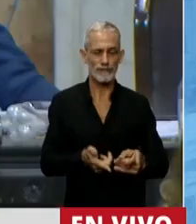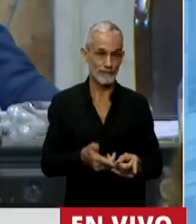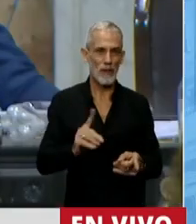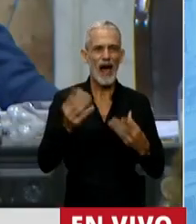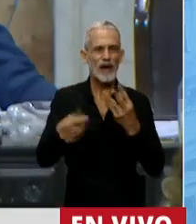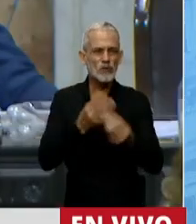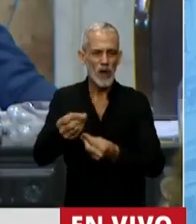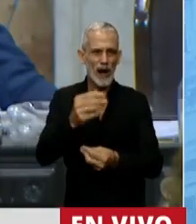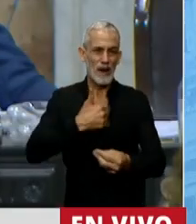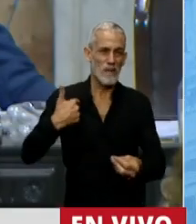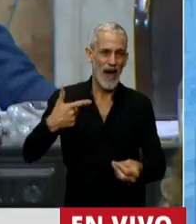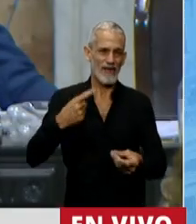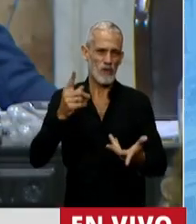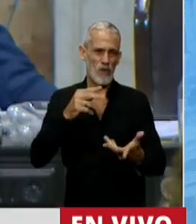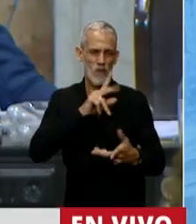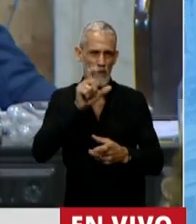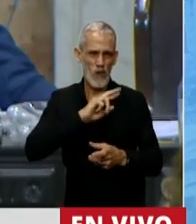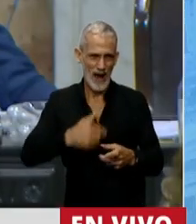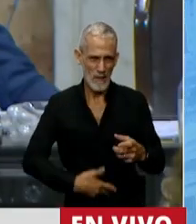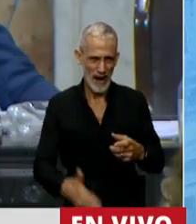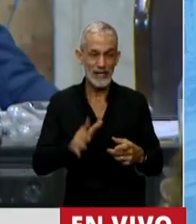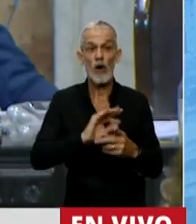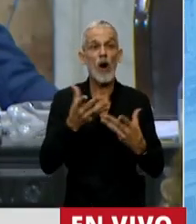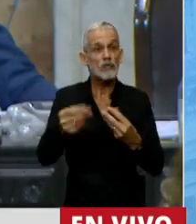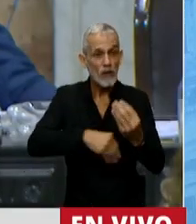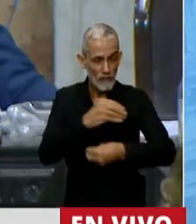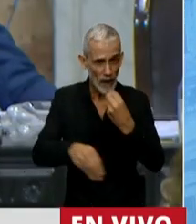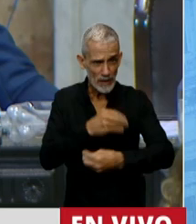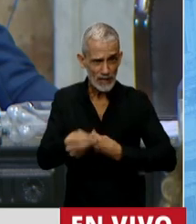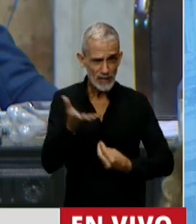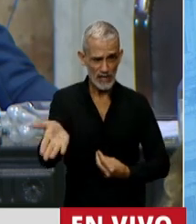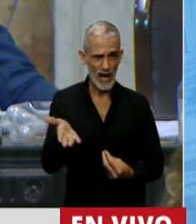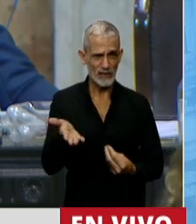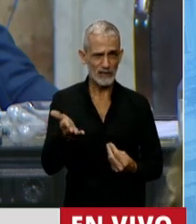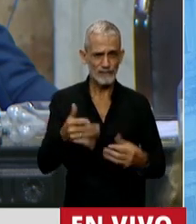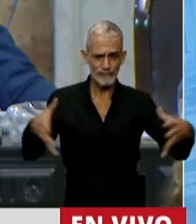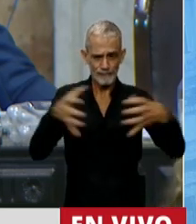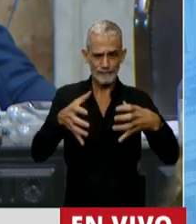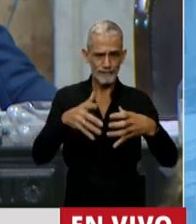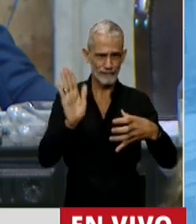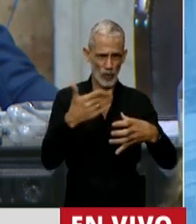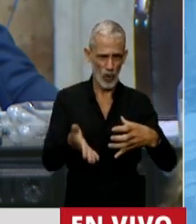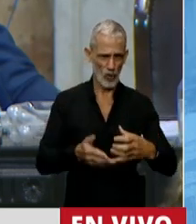asistir a la mujer, a las madres, para asistir a la familia en su conjunto.